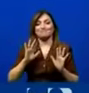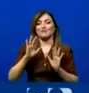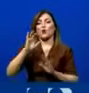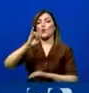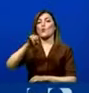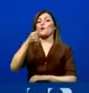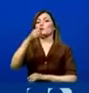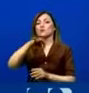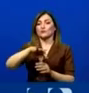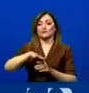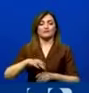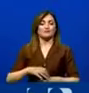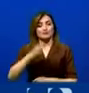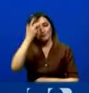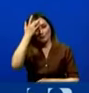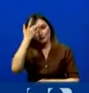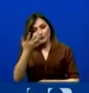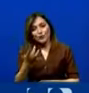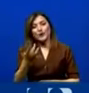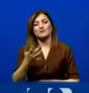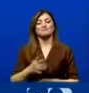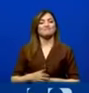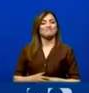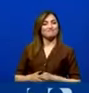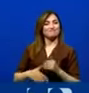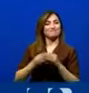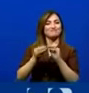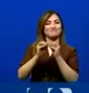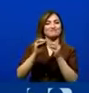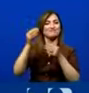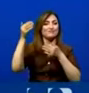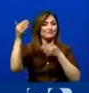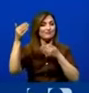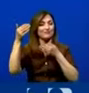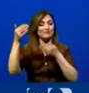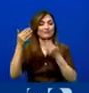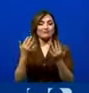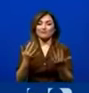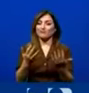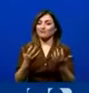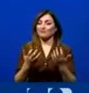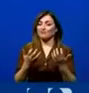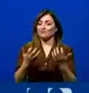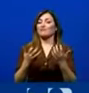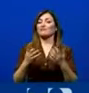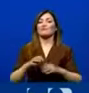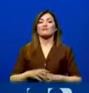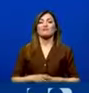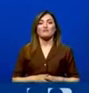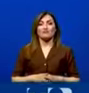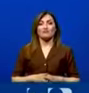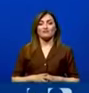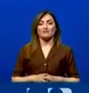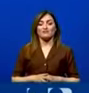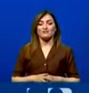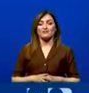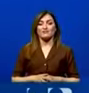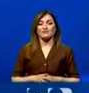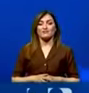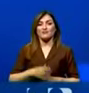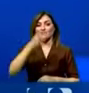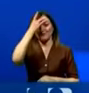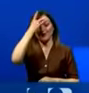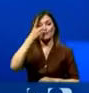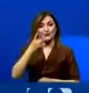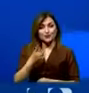jueves. ¿Por qué razón? Porque todas las bancadas desearán y estarán tratando de obtener una definición.